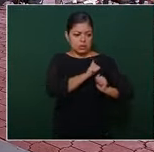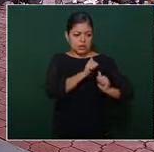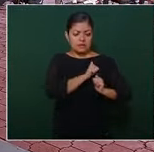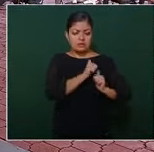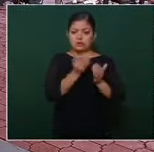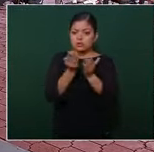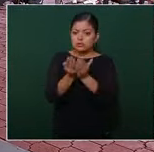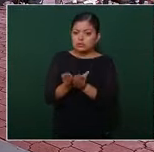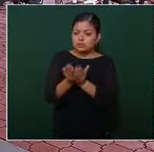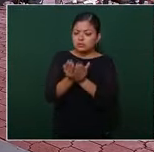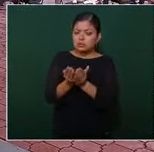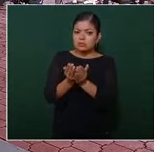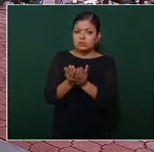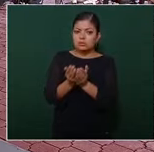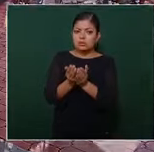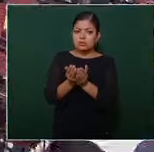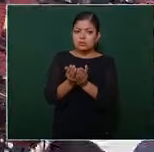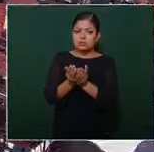marina